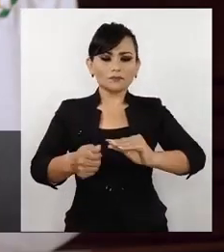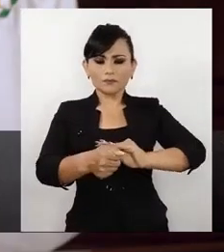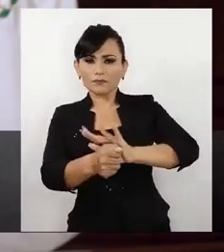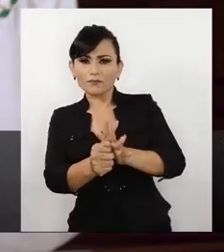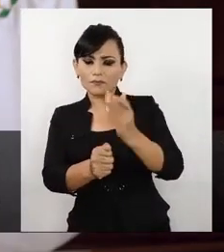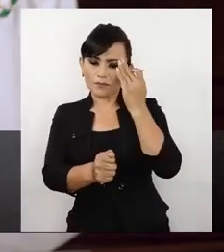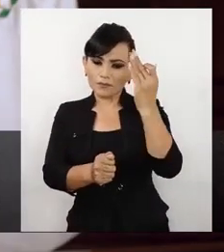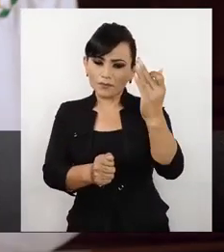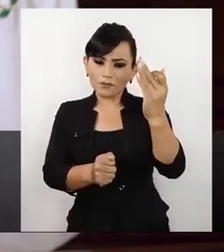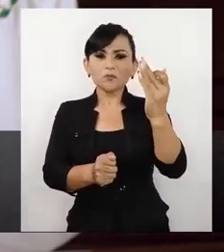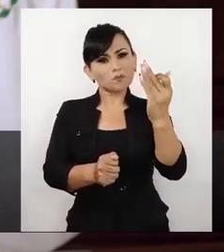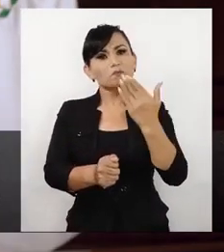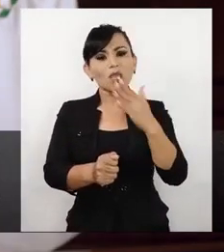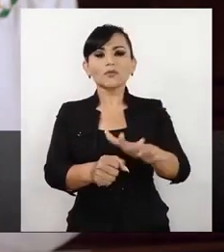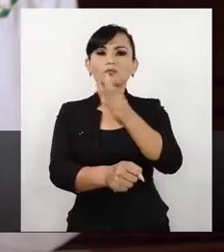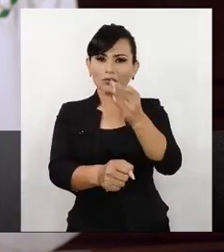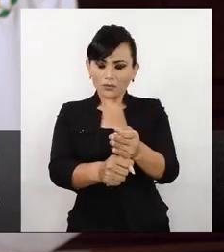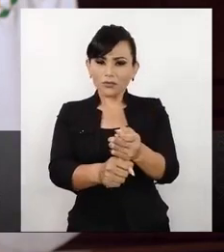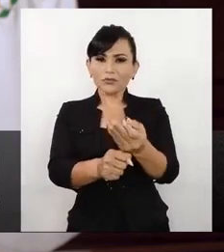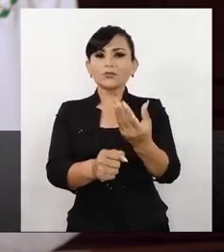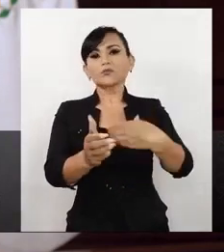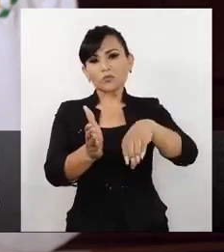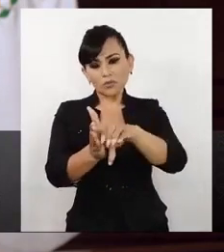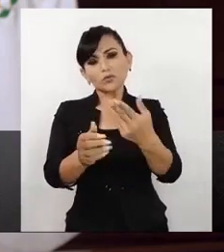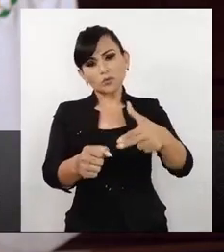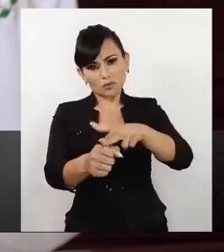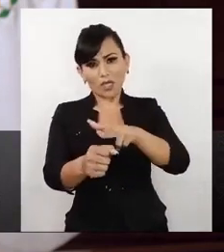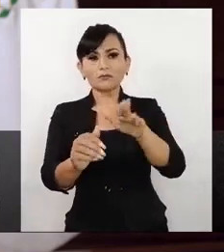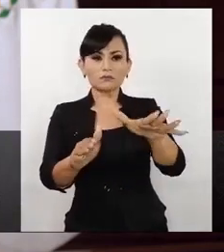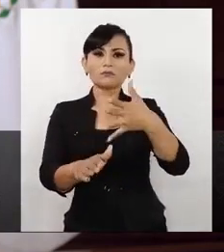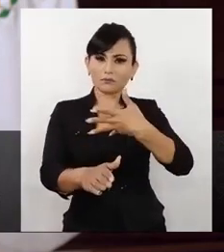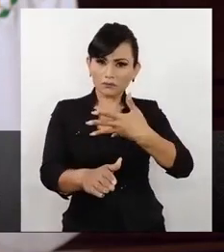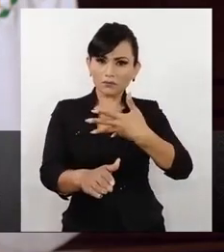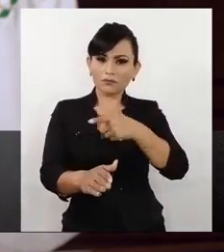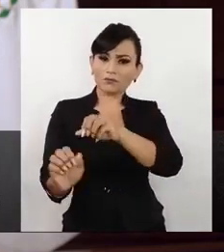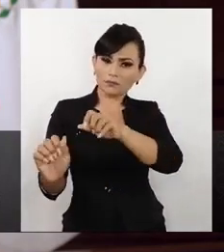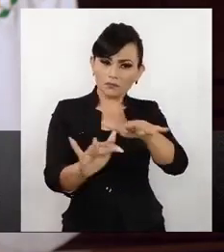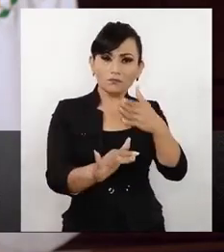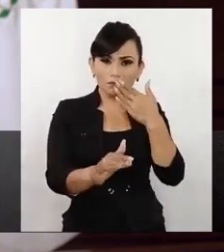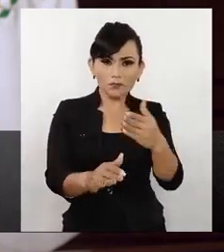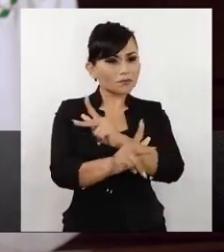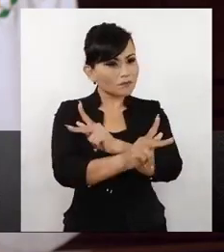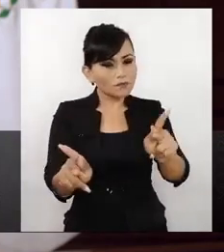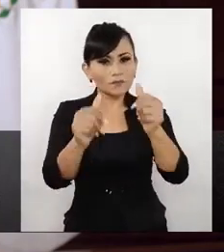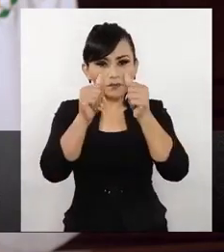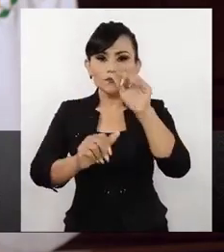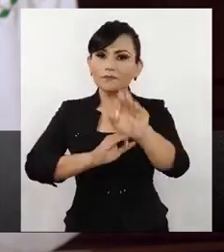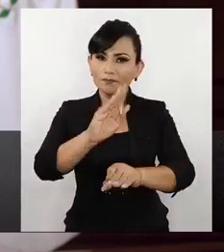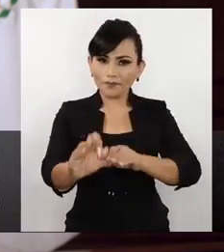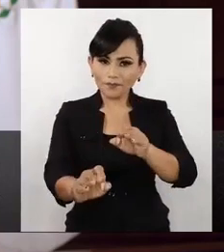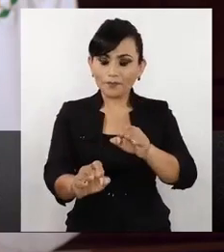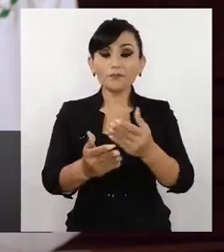decisiones que hemos tomado durante esta pandemia nos ha permitido mantener una adecuada capacidad hospitalaria